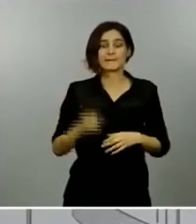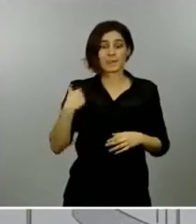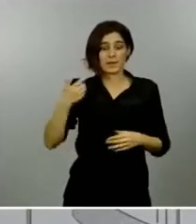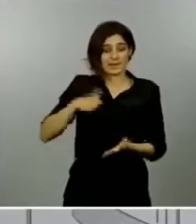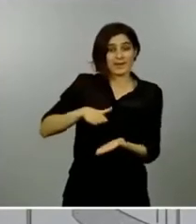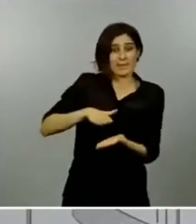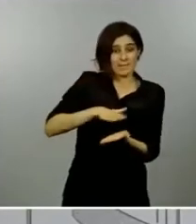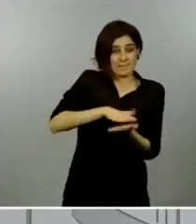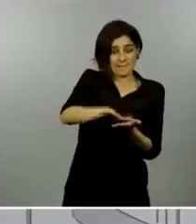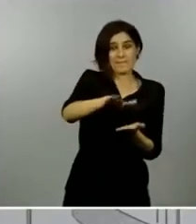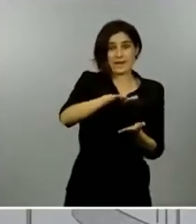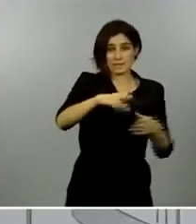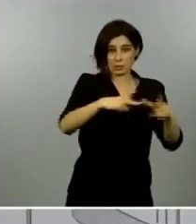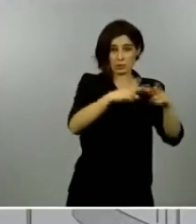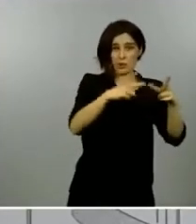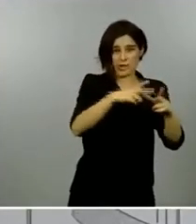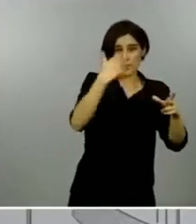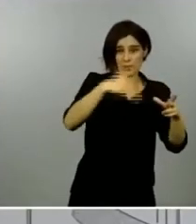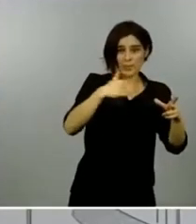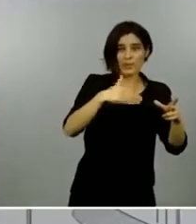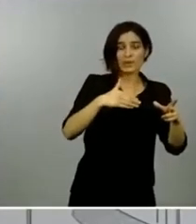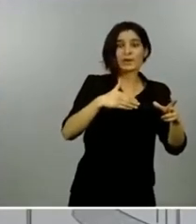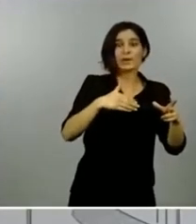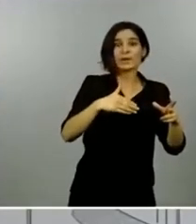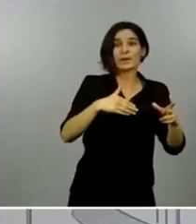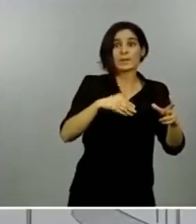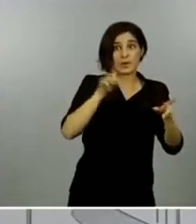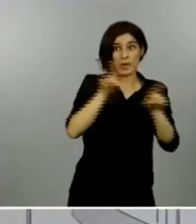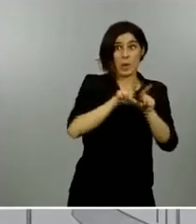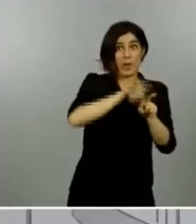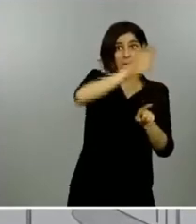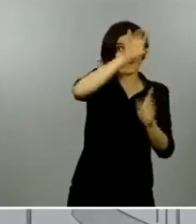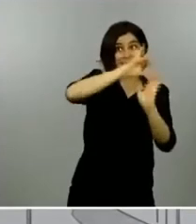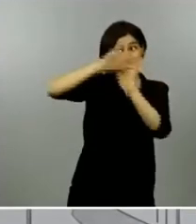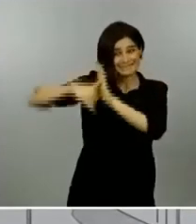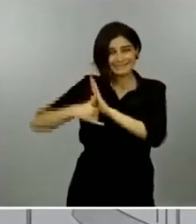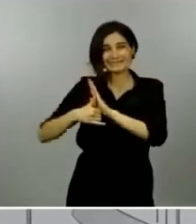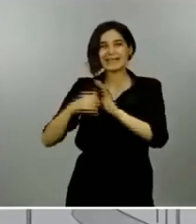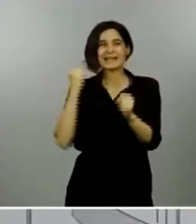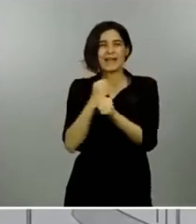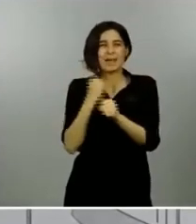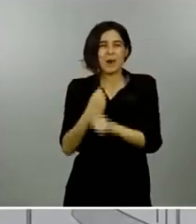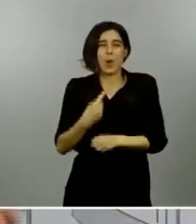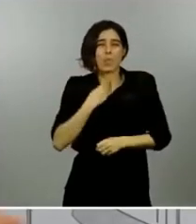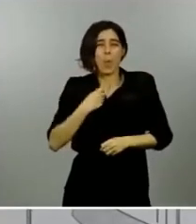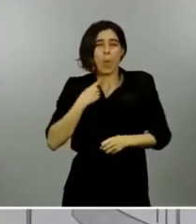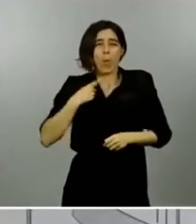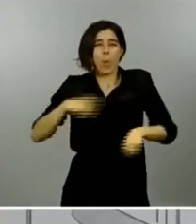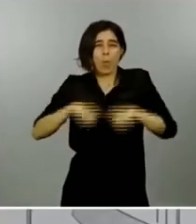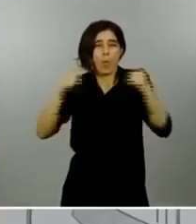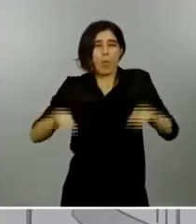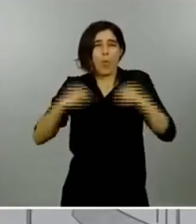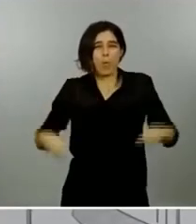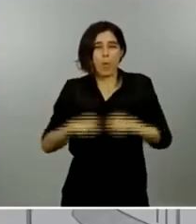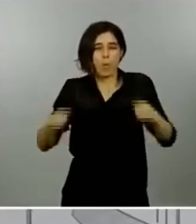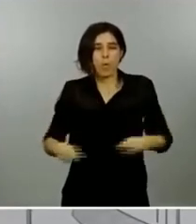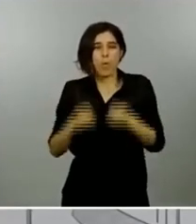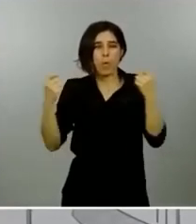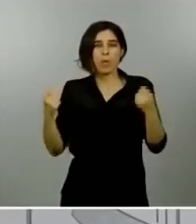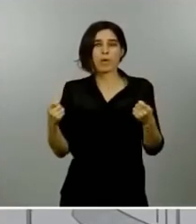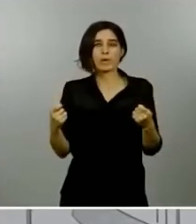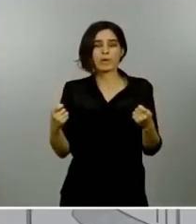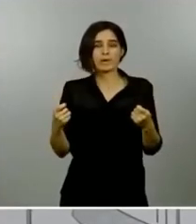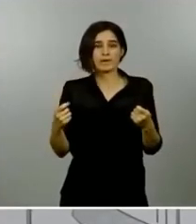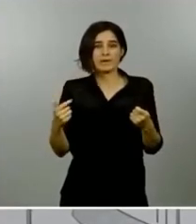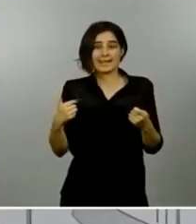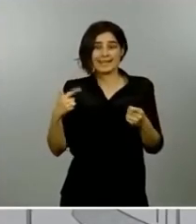economías mundiales, está sufriendo niveles de destrucción de empresas y de recesión tan solo comparables a los de la Gran Depresión de hace un siglo y